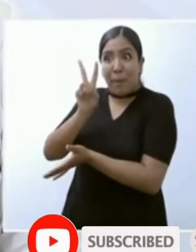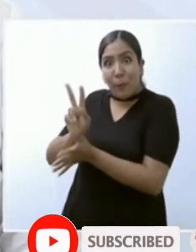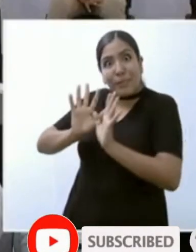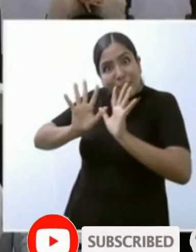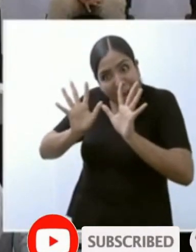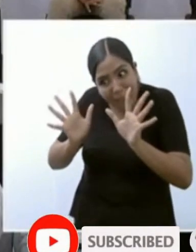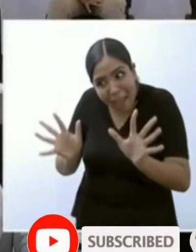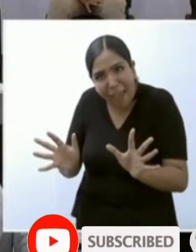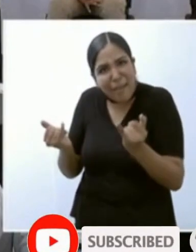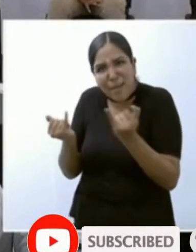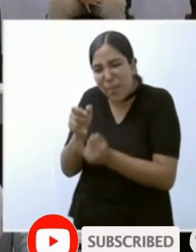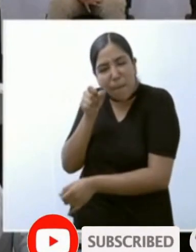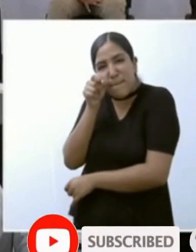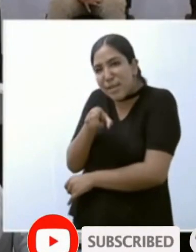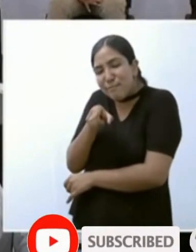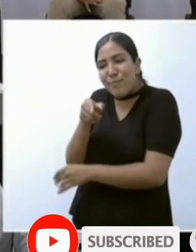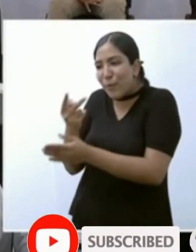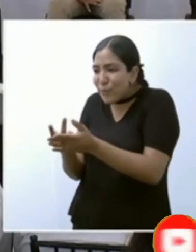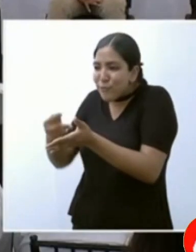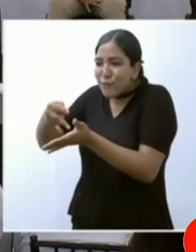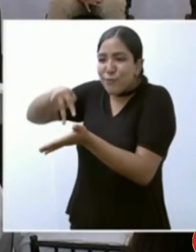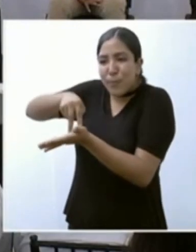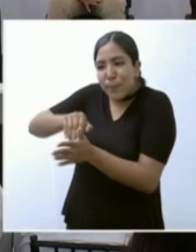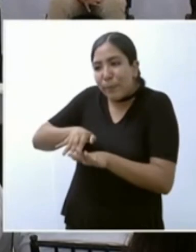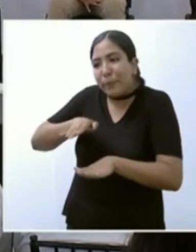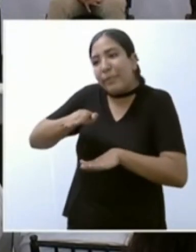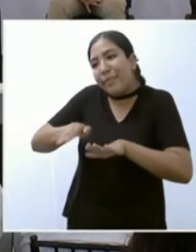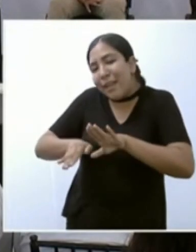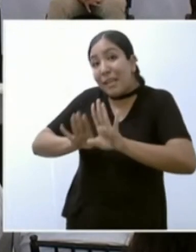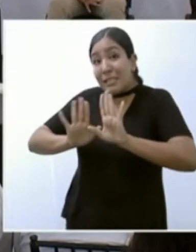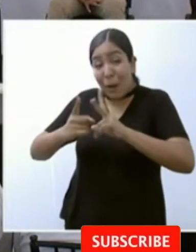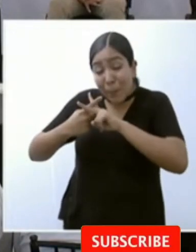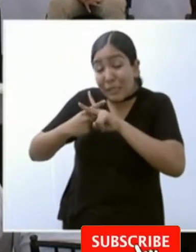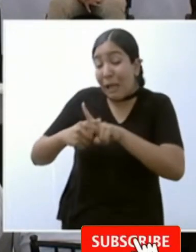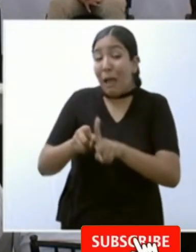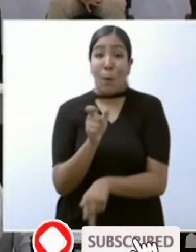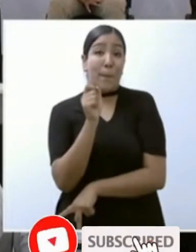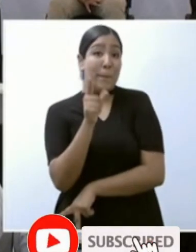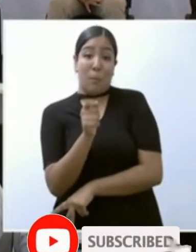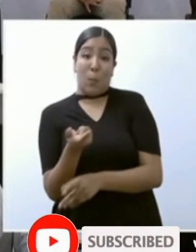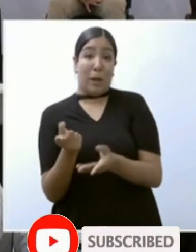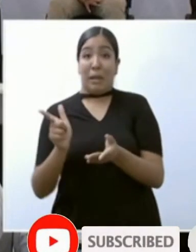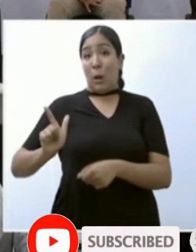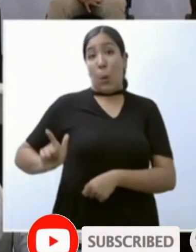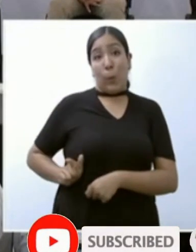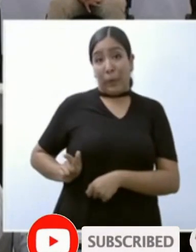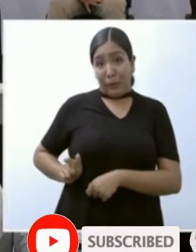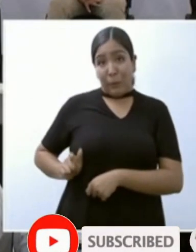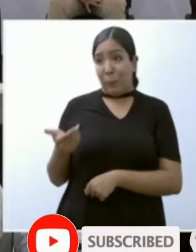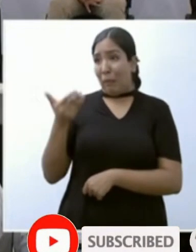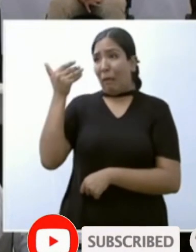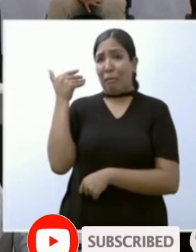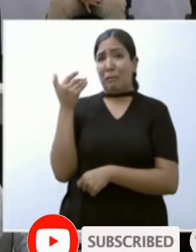porque no estaba el gobierno la verdad hecho para